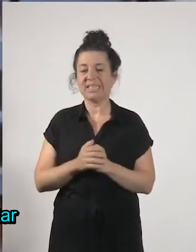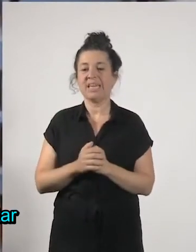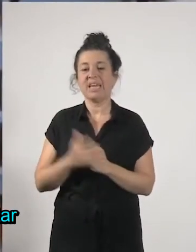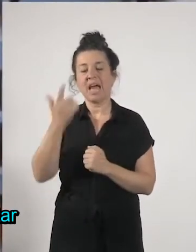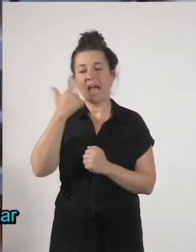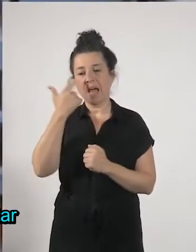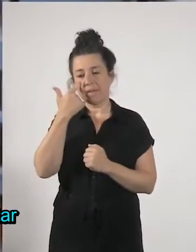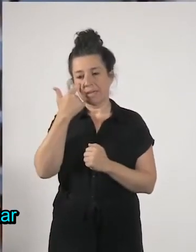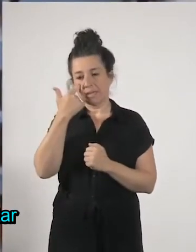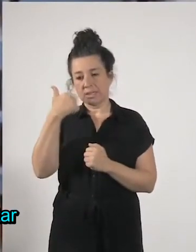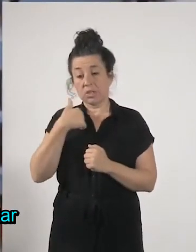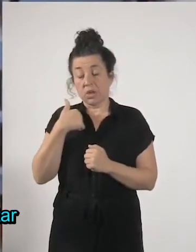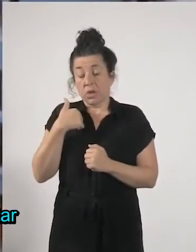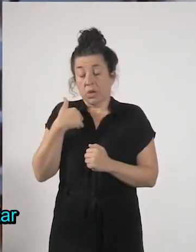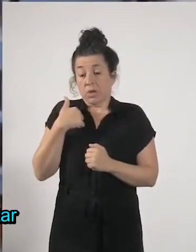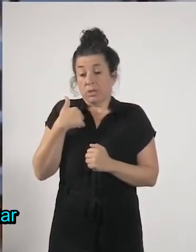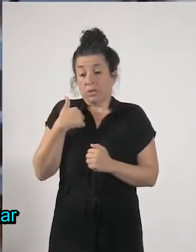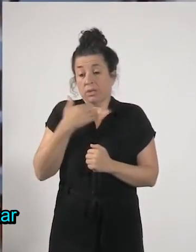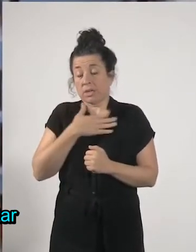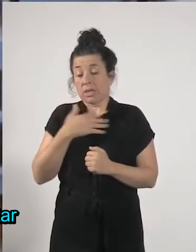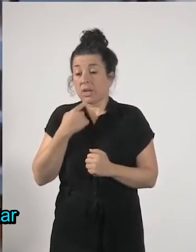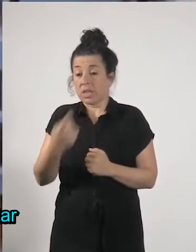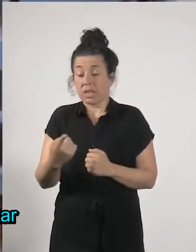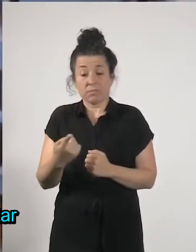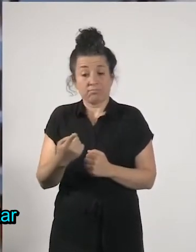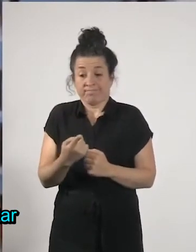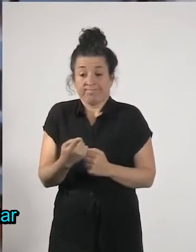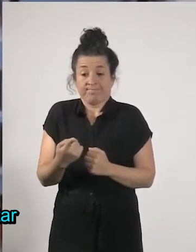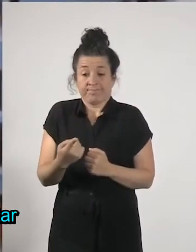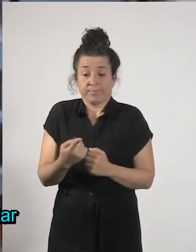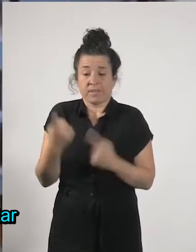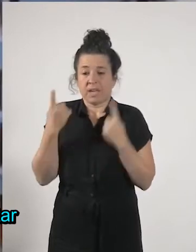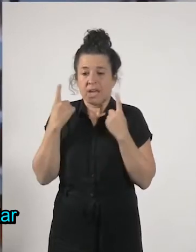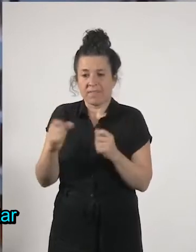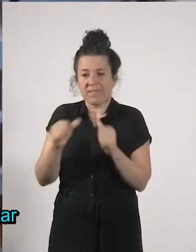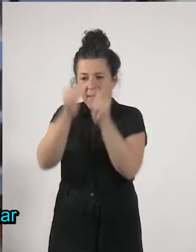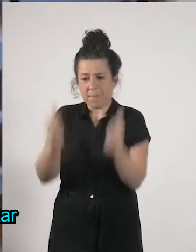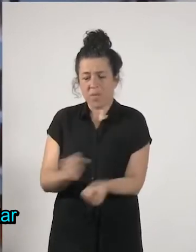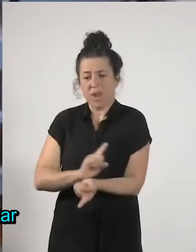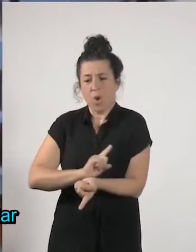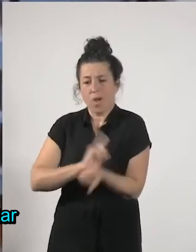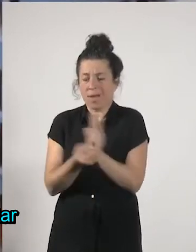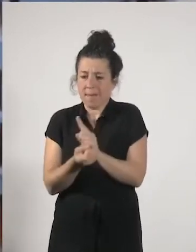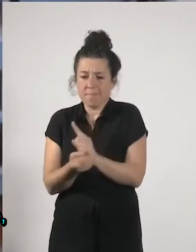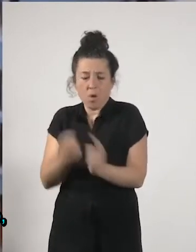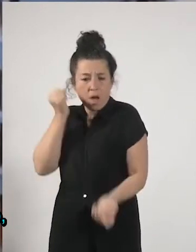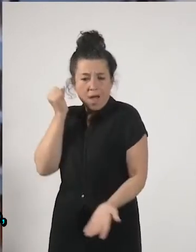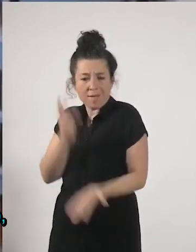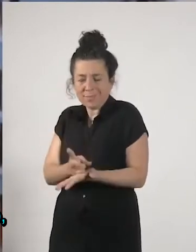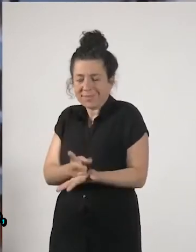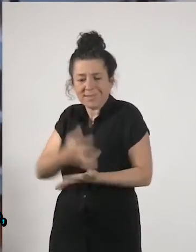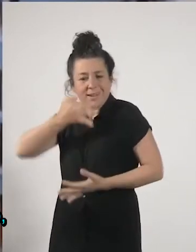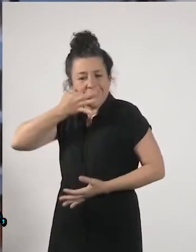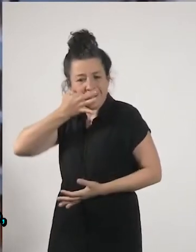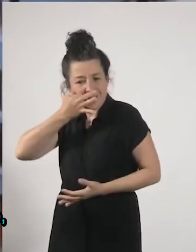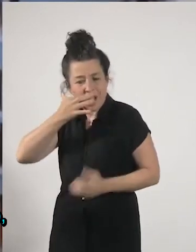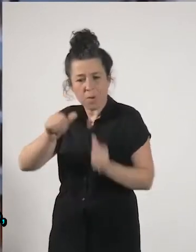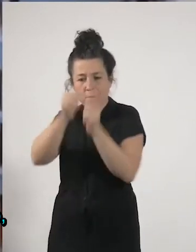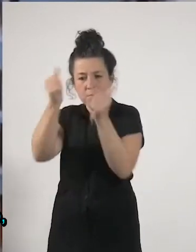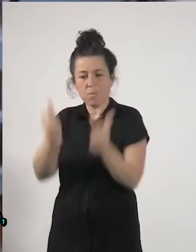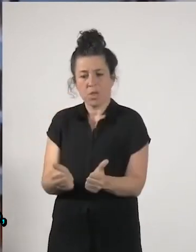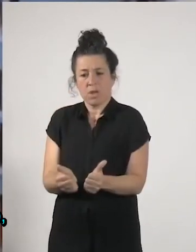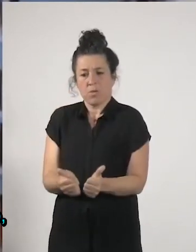que hay que apostar por un cambio de modelo real un modelo mucho más